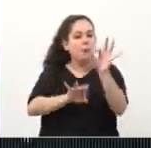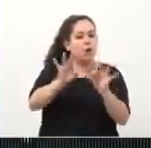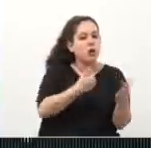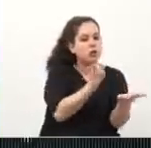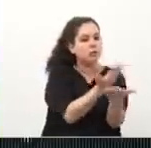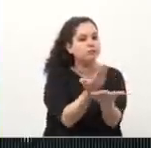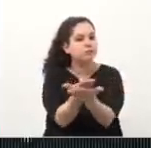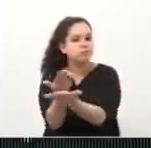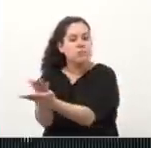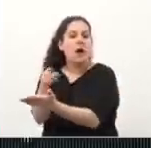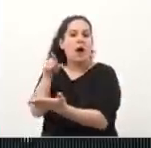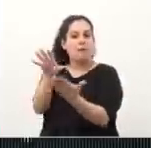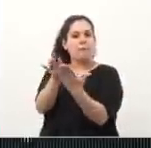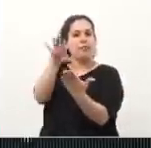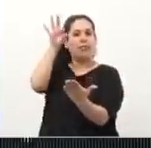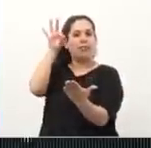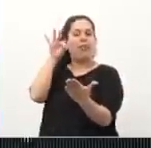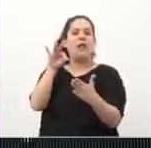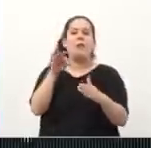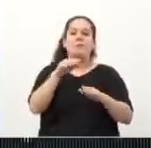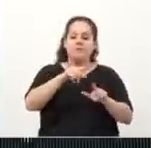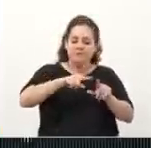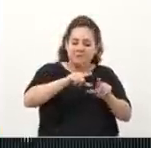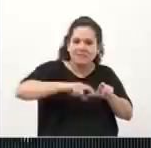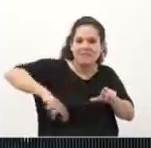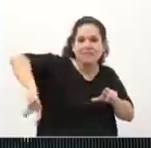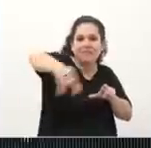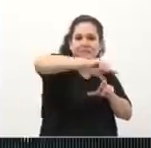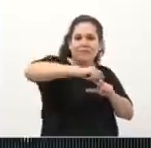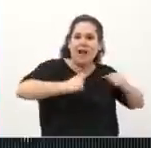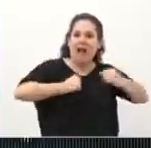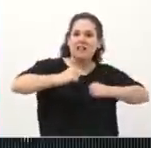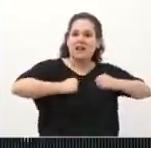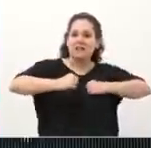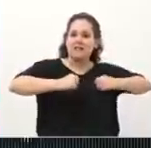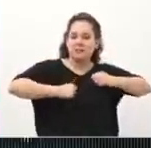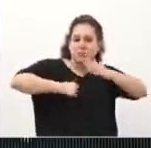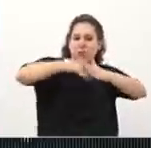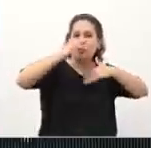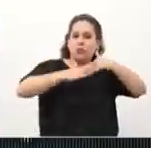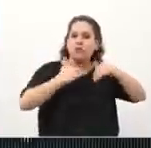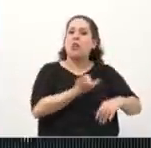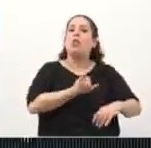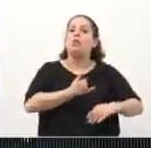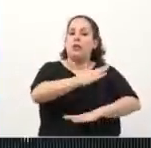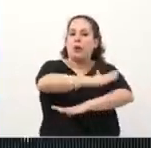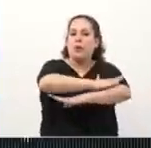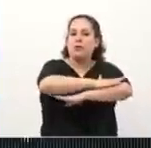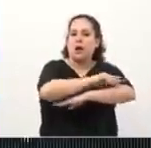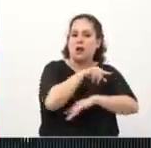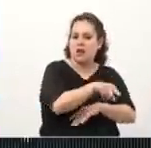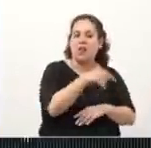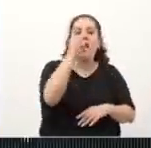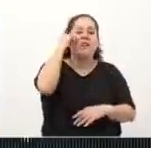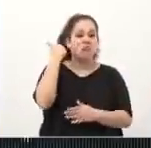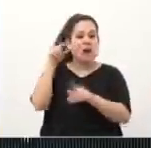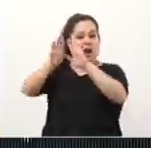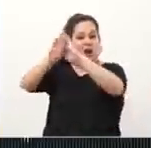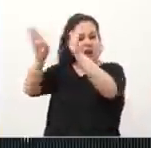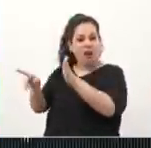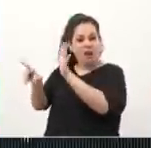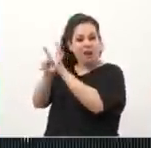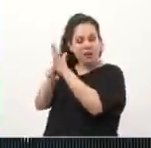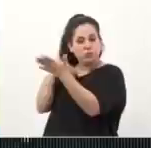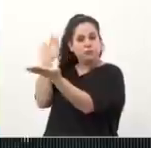surgió, por ejemplo, la pista de atletismo que hoy está en Parque Avellaneda, que hoy son muchísimos vecinos. Y ya presentamos en la legislatura el proyecto para